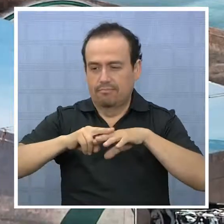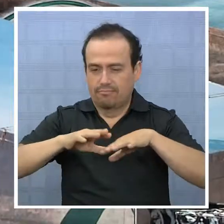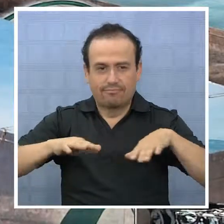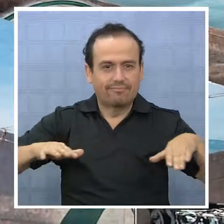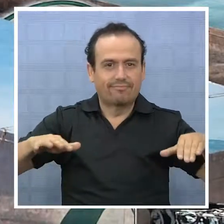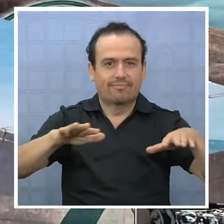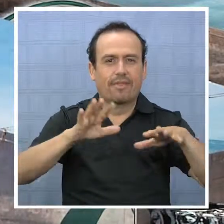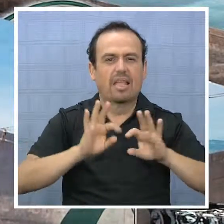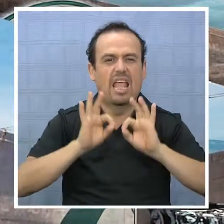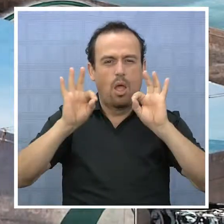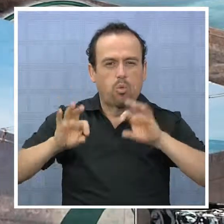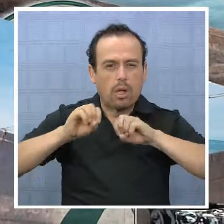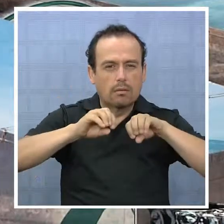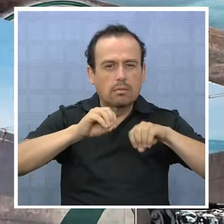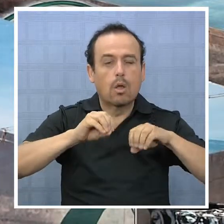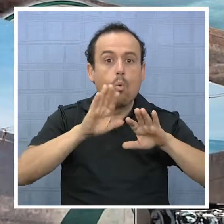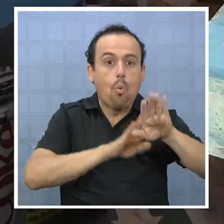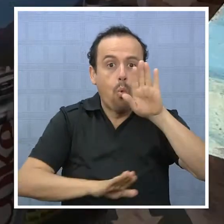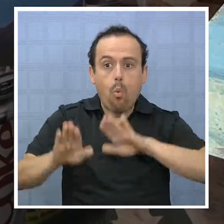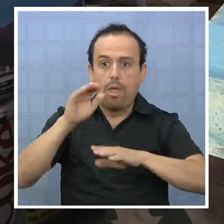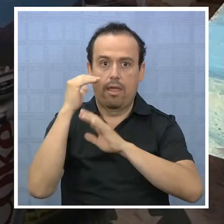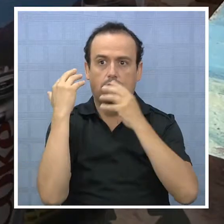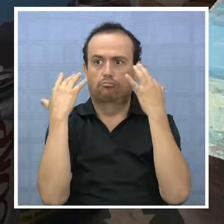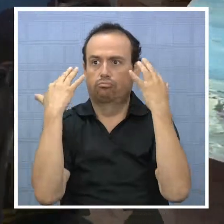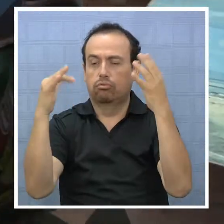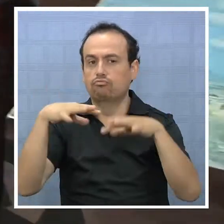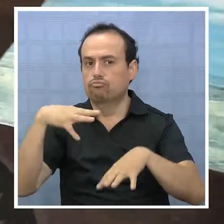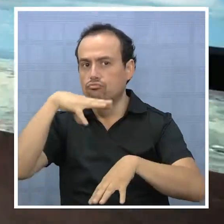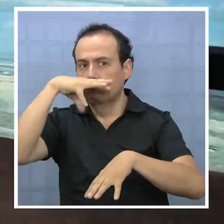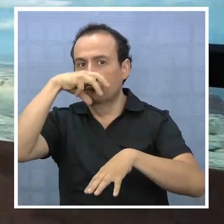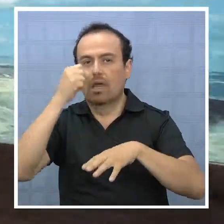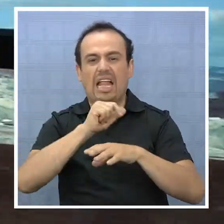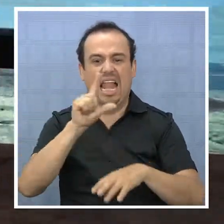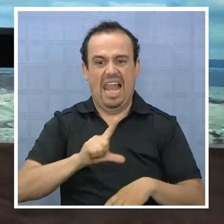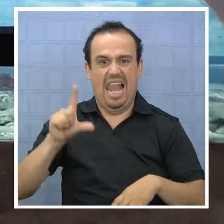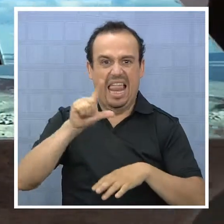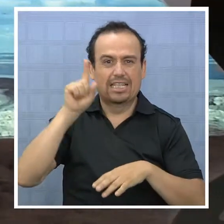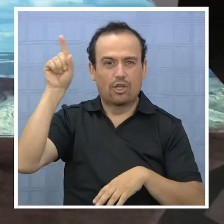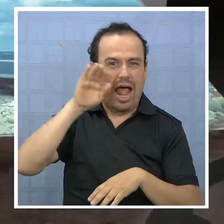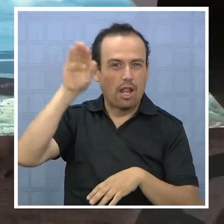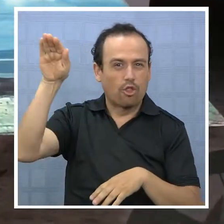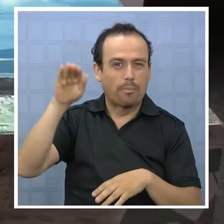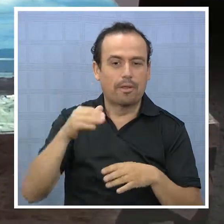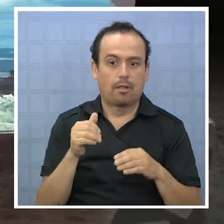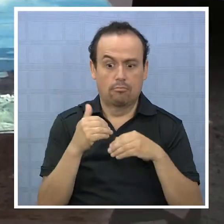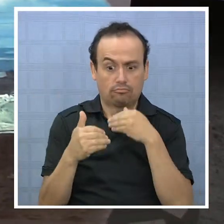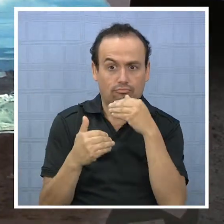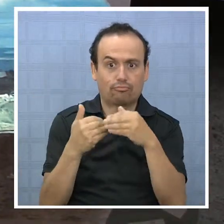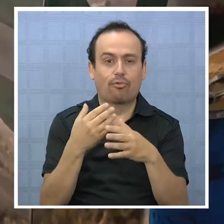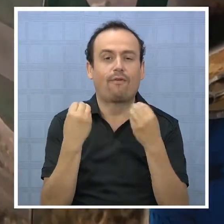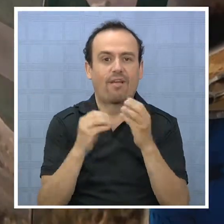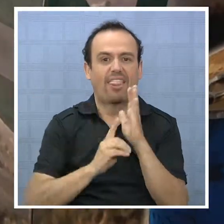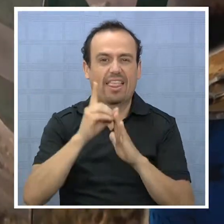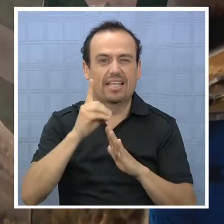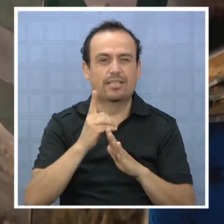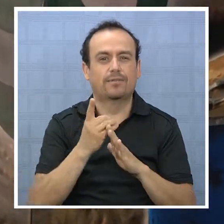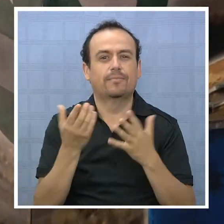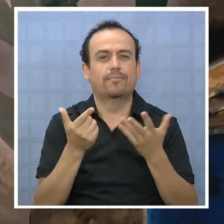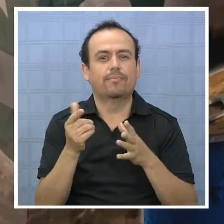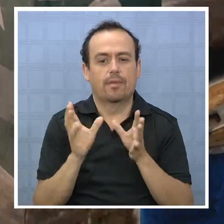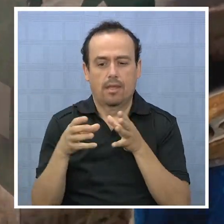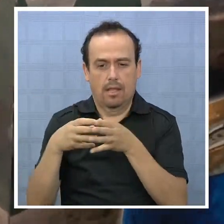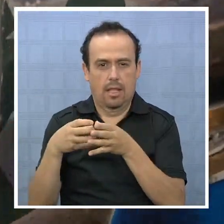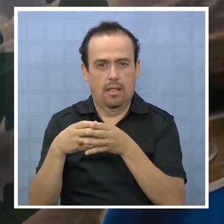de los contenedores y la respectiva educación medioambiental, el liceo es el primer recinto en vías a la sustentabilidad. El equipo